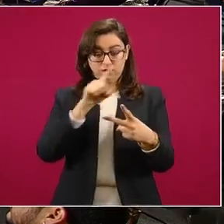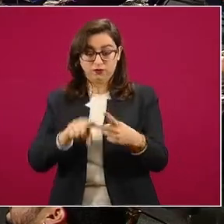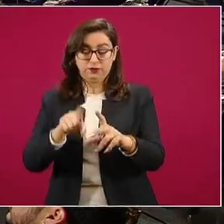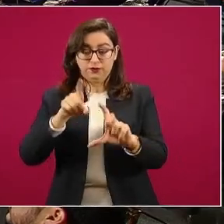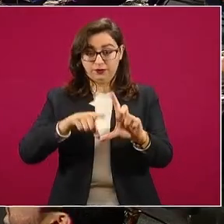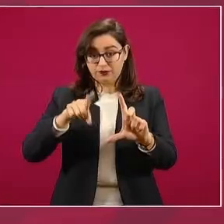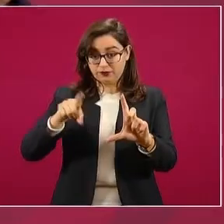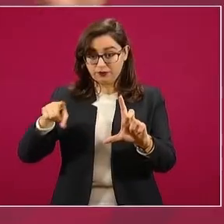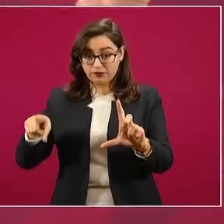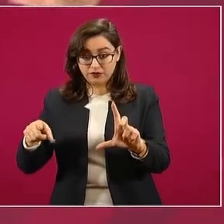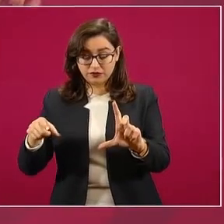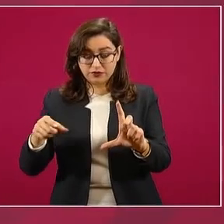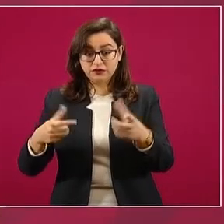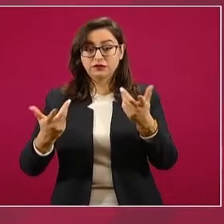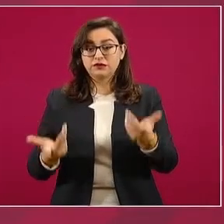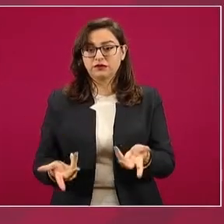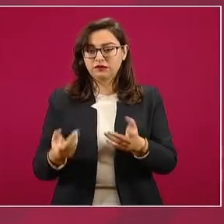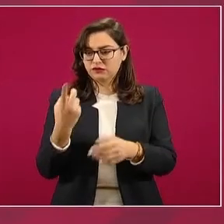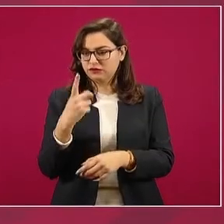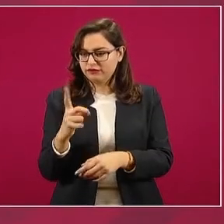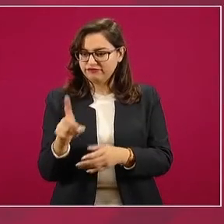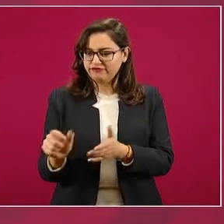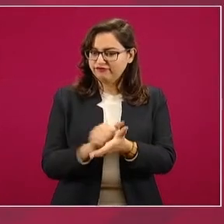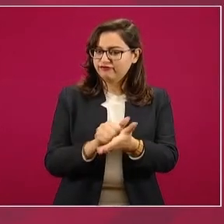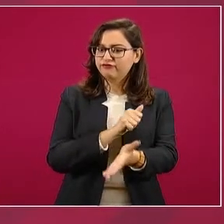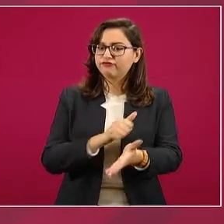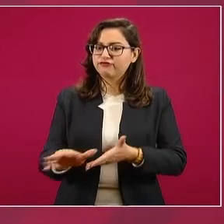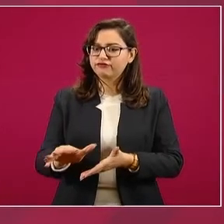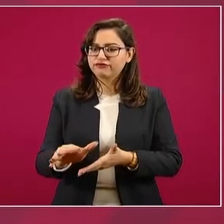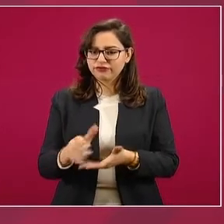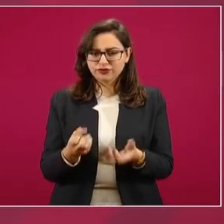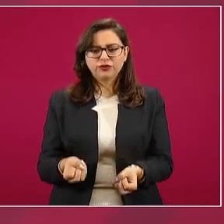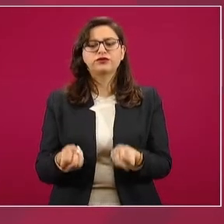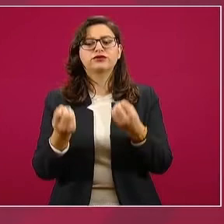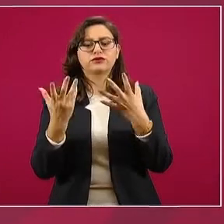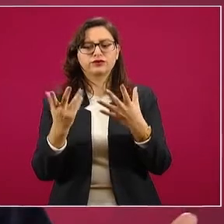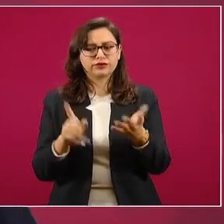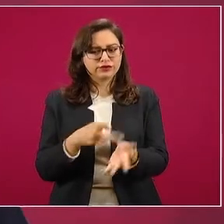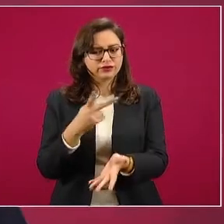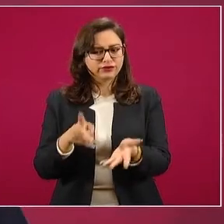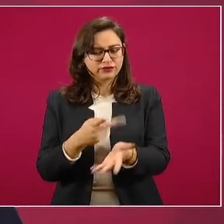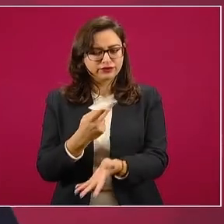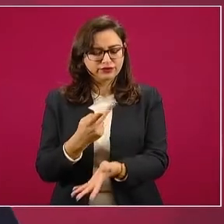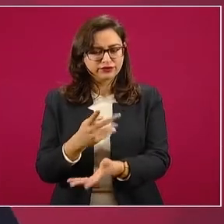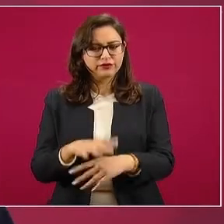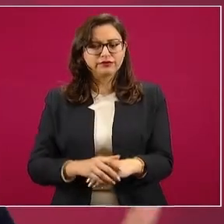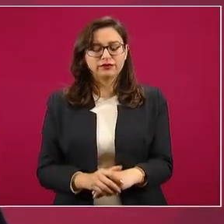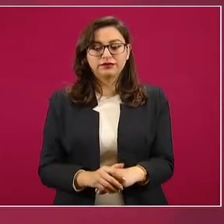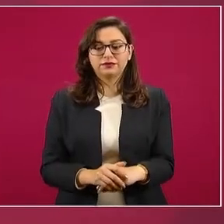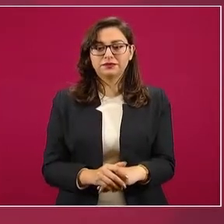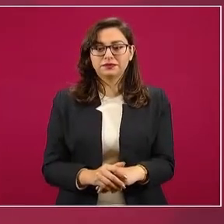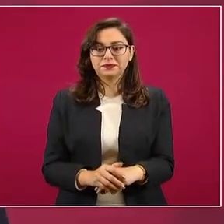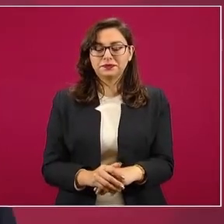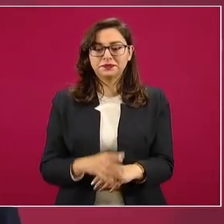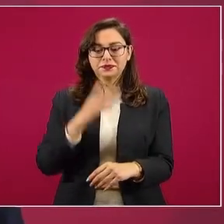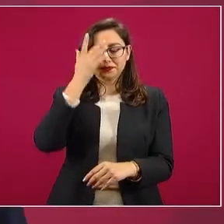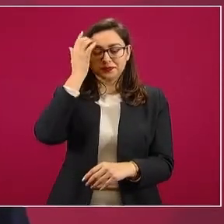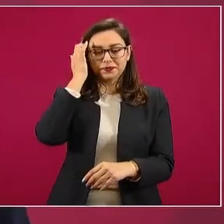propuesta, o el por qué lo hacemos, por qué una empresa no va a poder